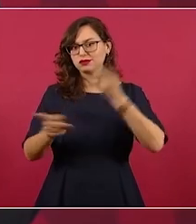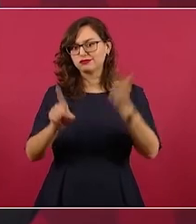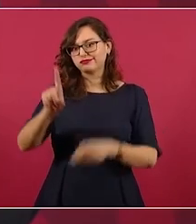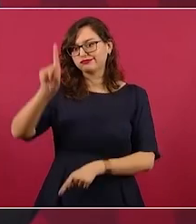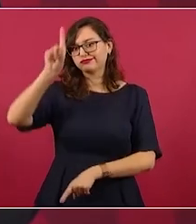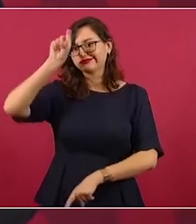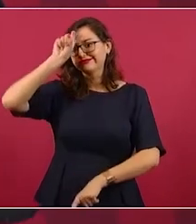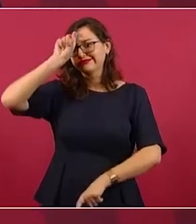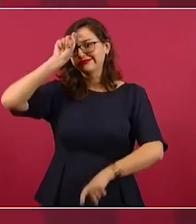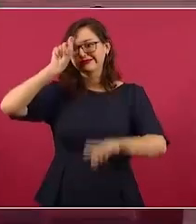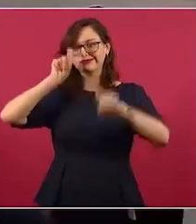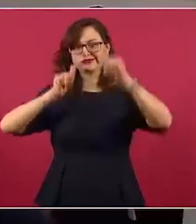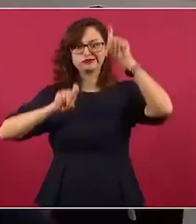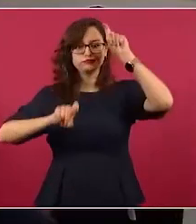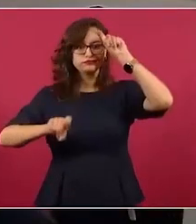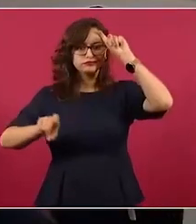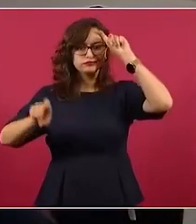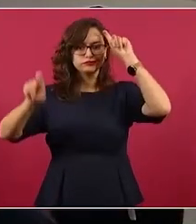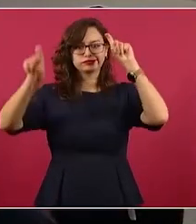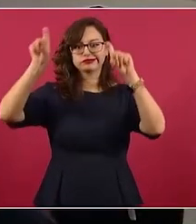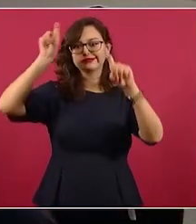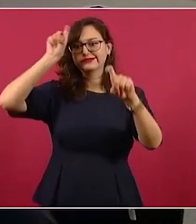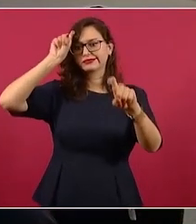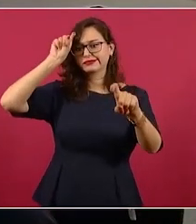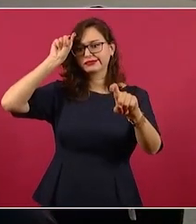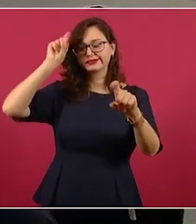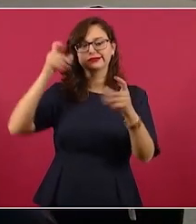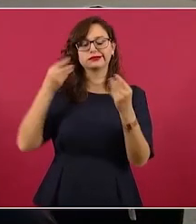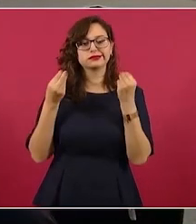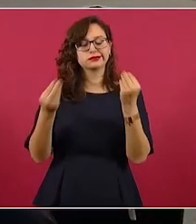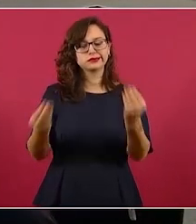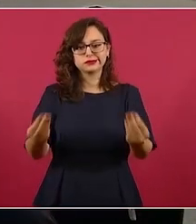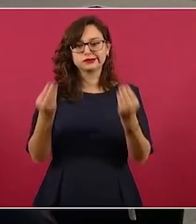pero además de